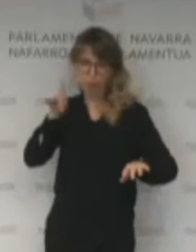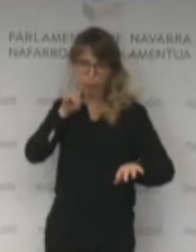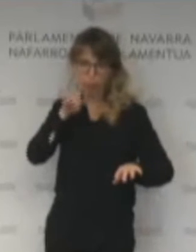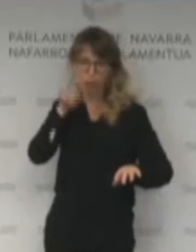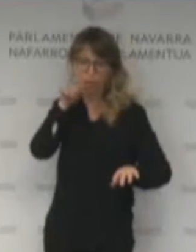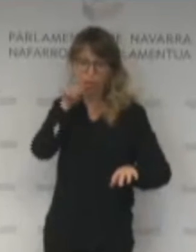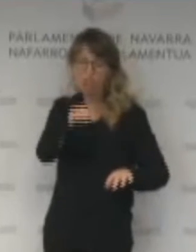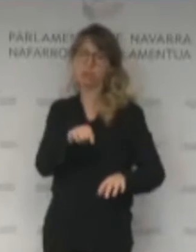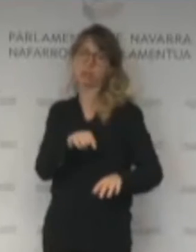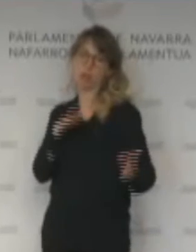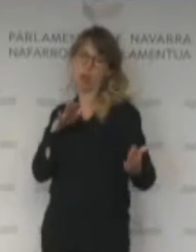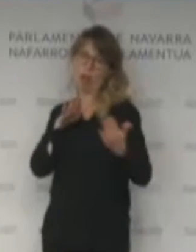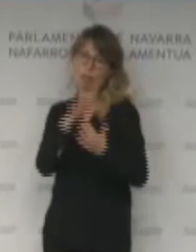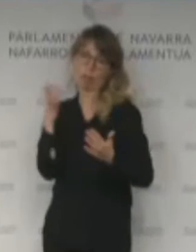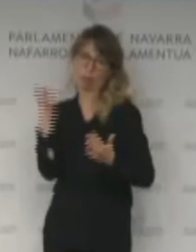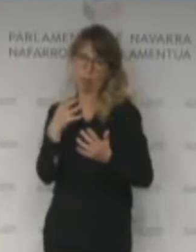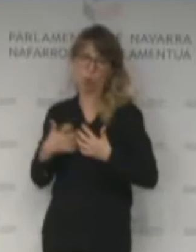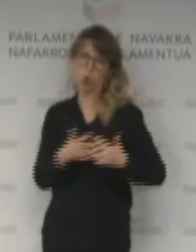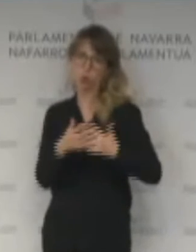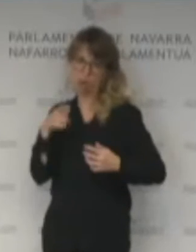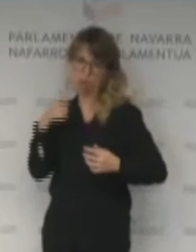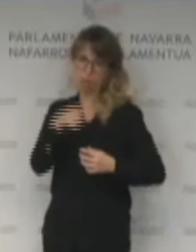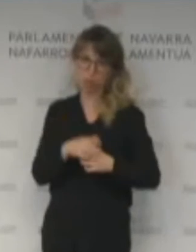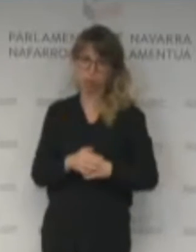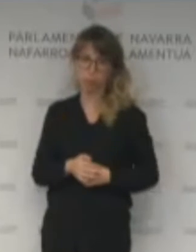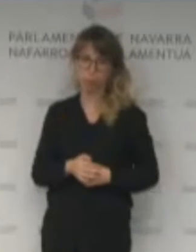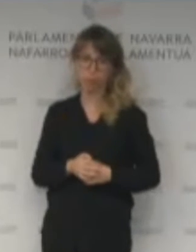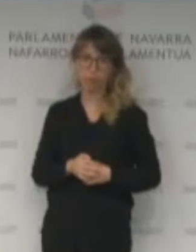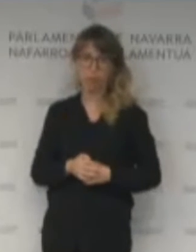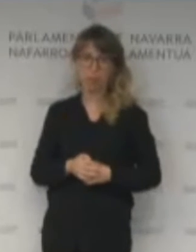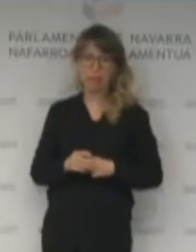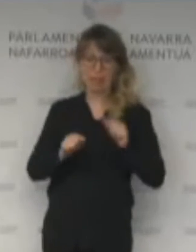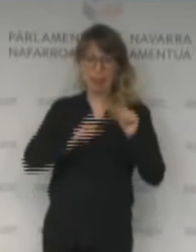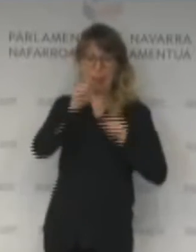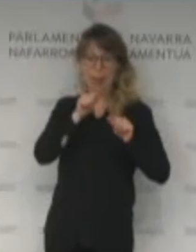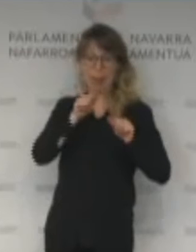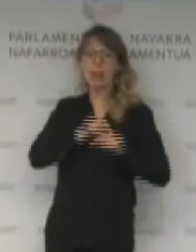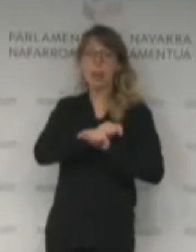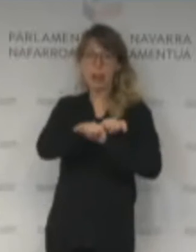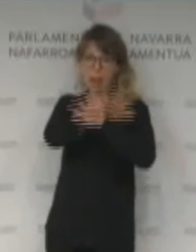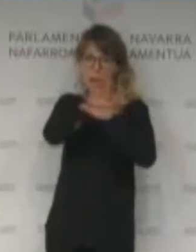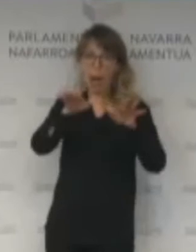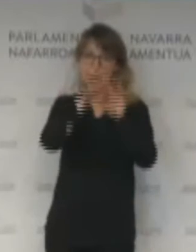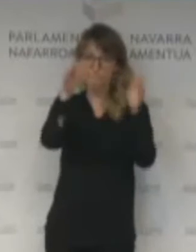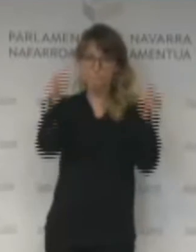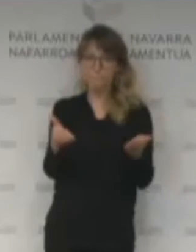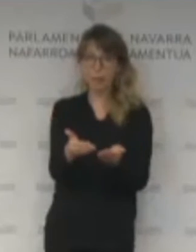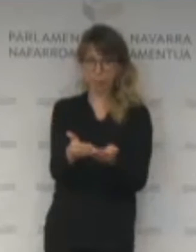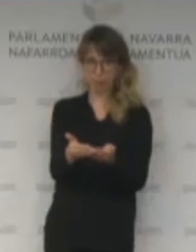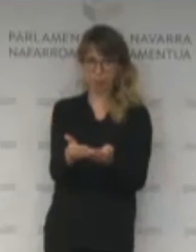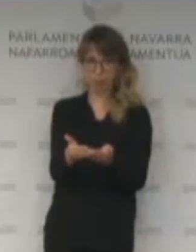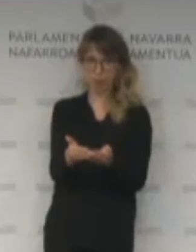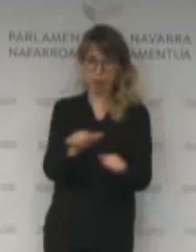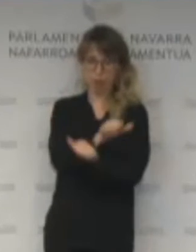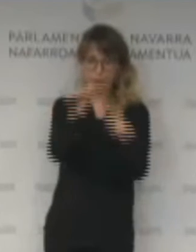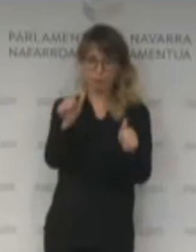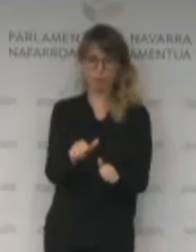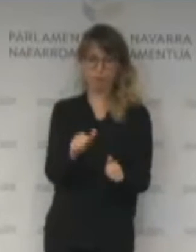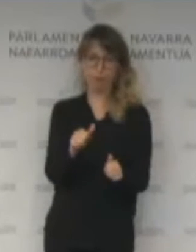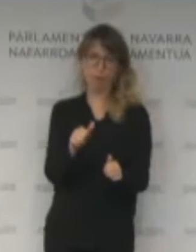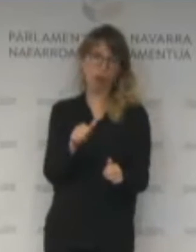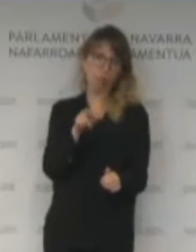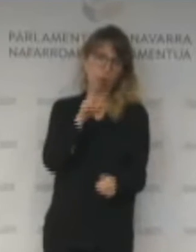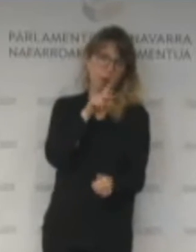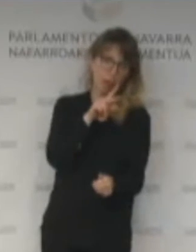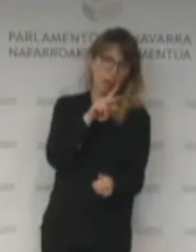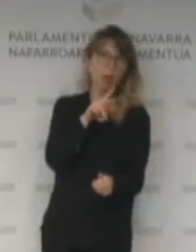hacer frente. La pandemia, repito, de facto ha determinado nuestra manera de hablar, ha generado nuevo léxico,